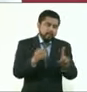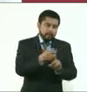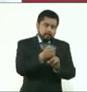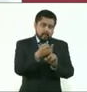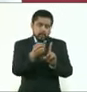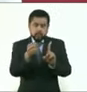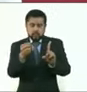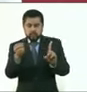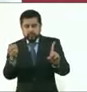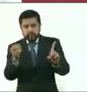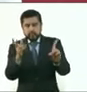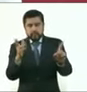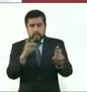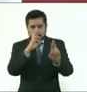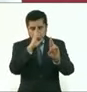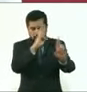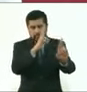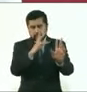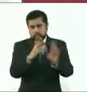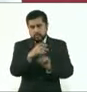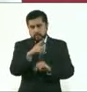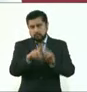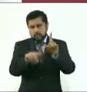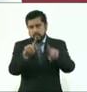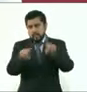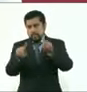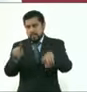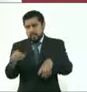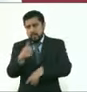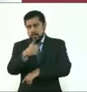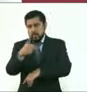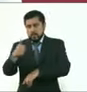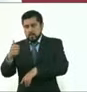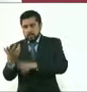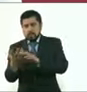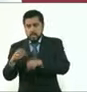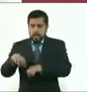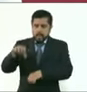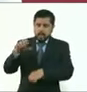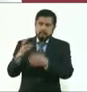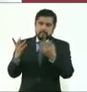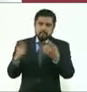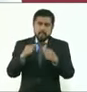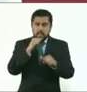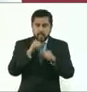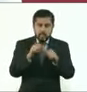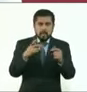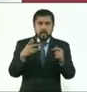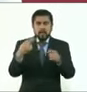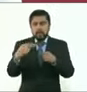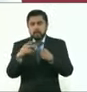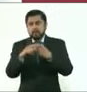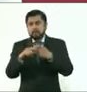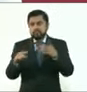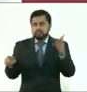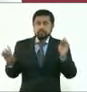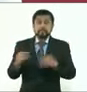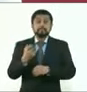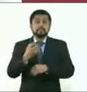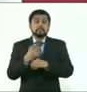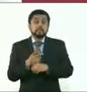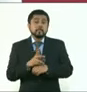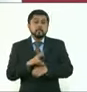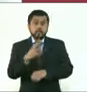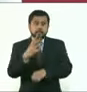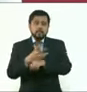asuntos que defina el personal científico y de salud, que cuándo se puede aplicar la